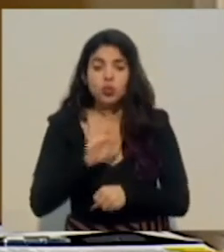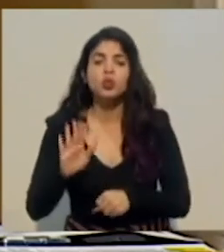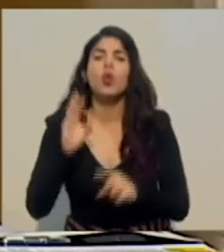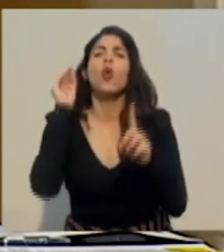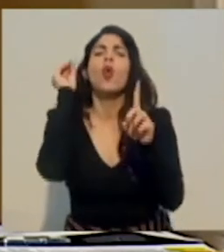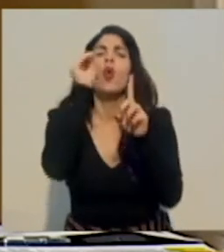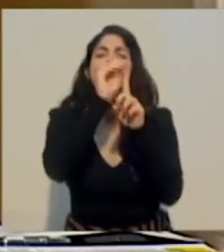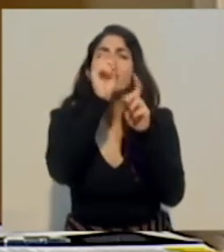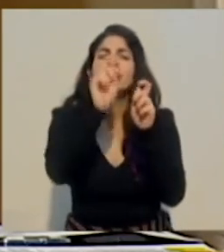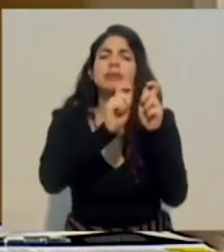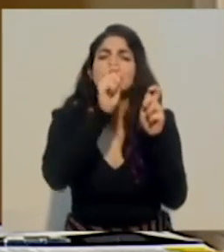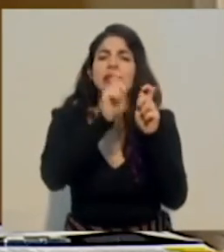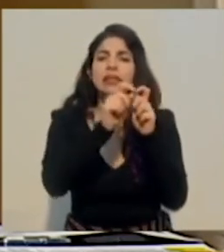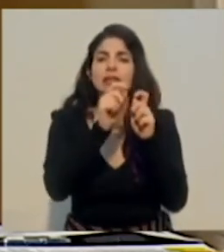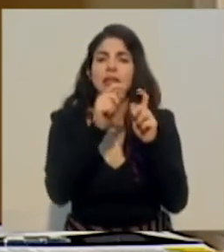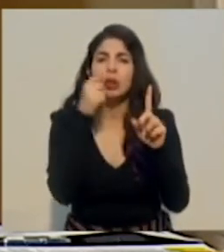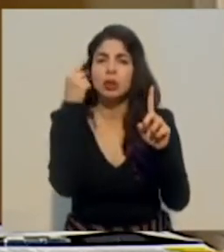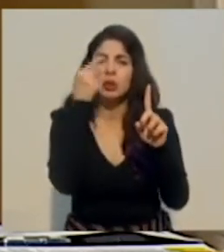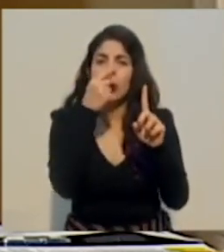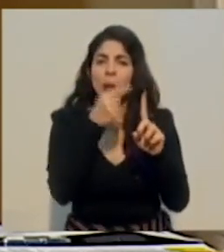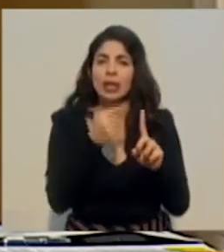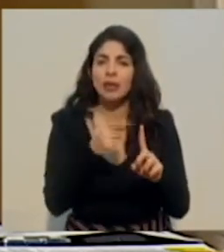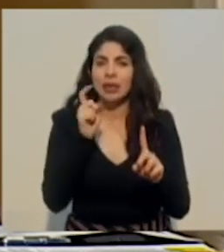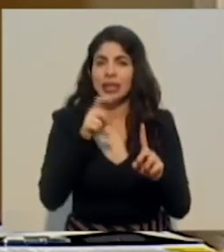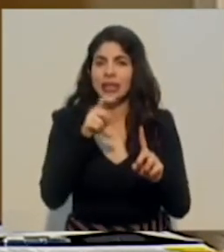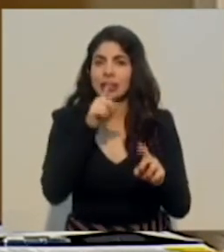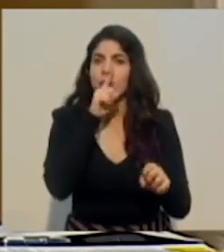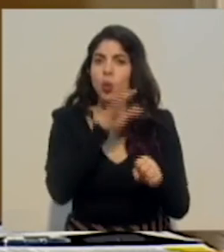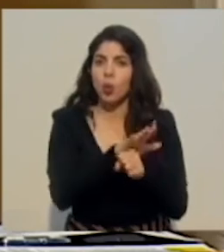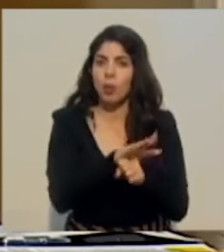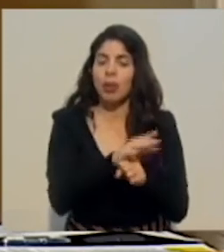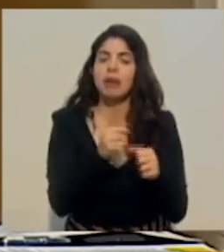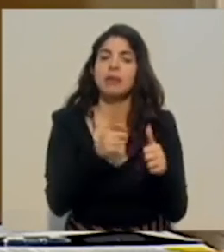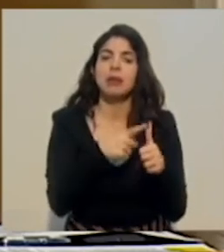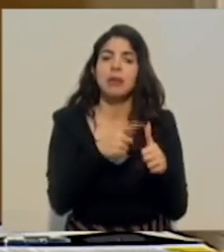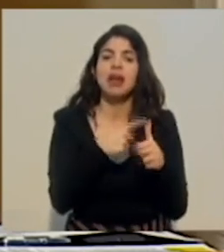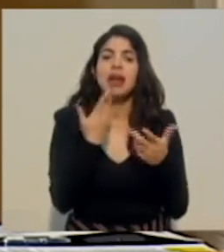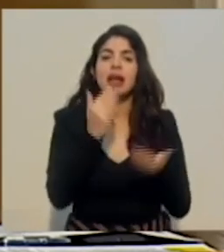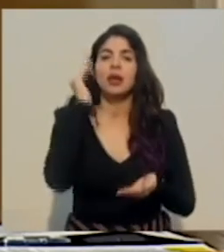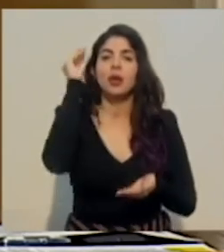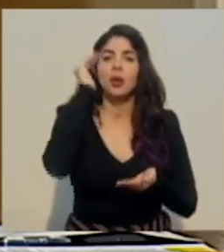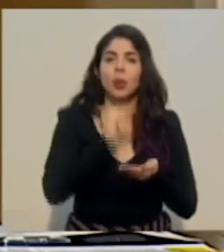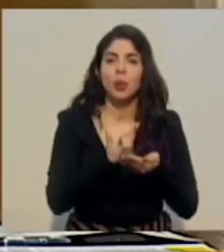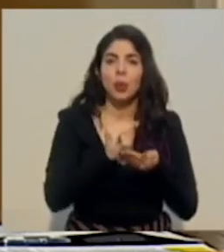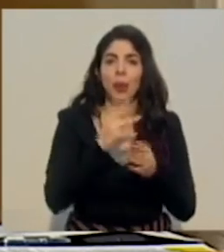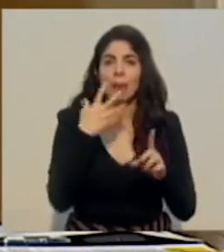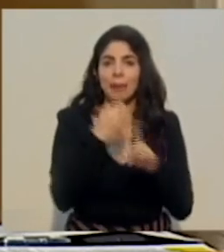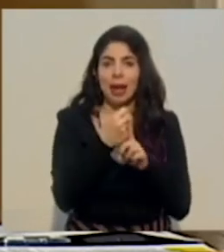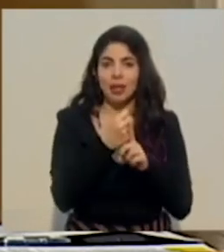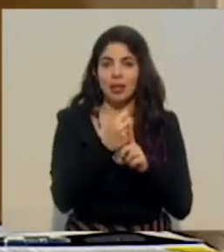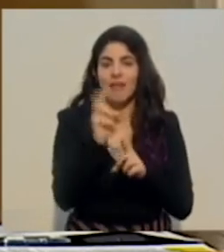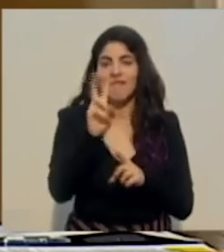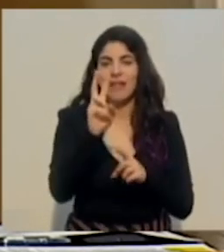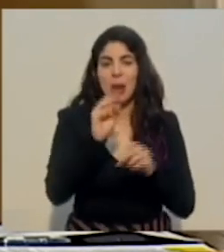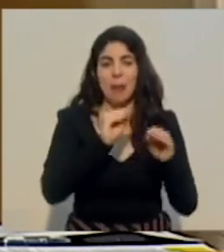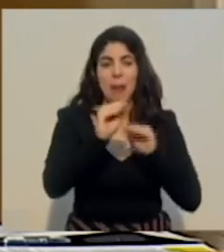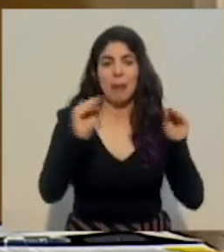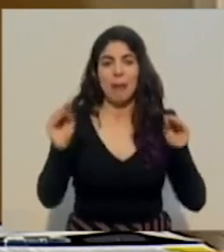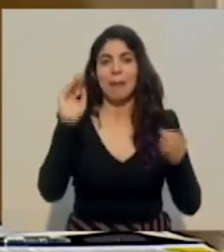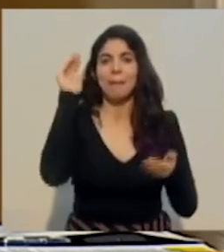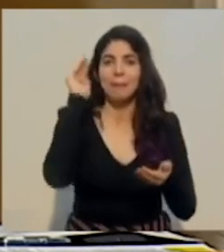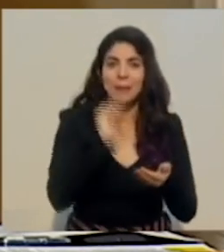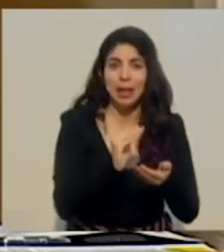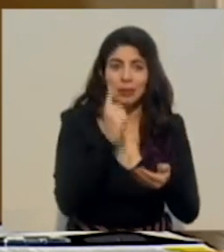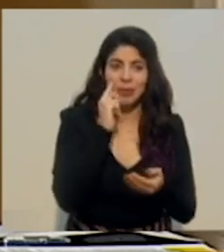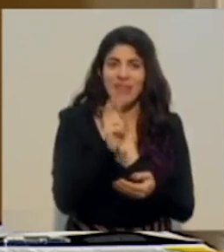cumplir. Uno es poder reducir o impactar para reducir la transmisión del virus y el impacto que ha tenido este virus en